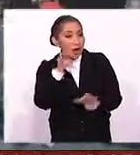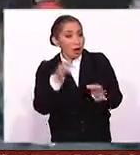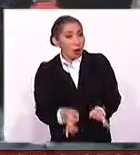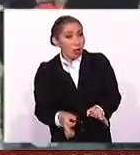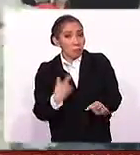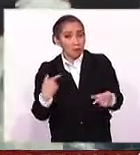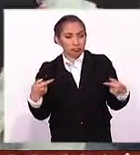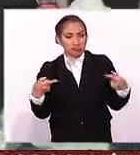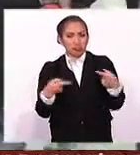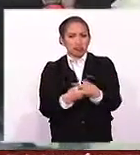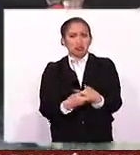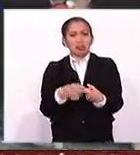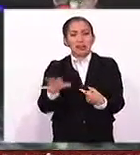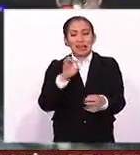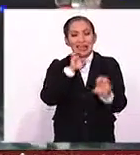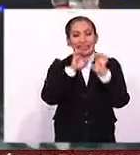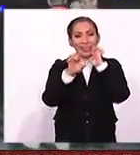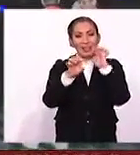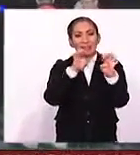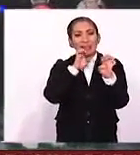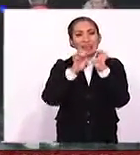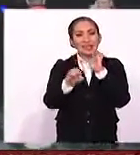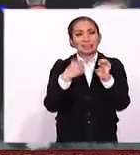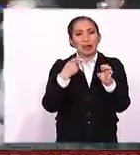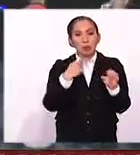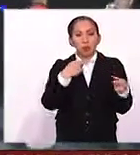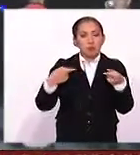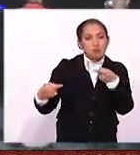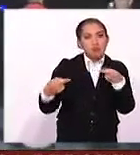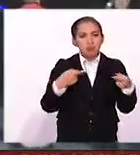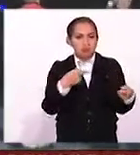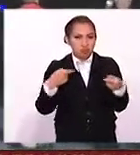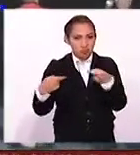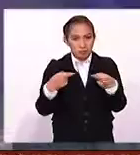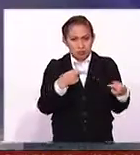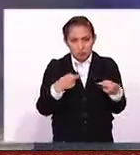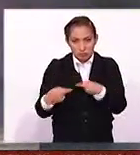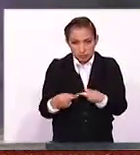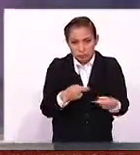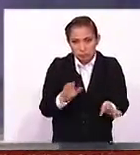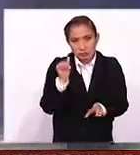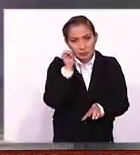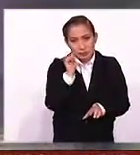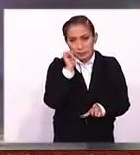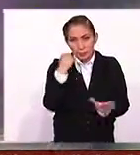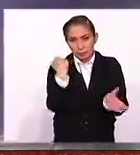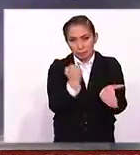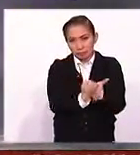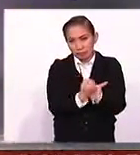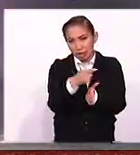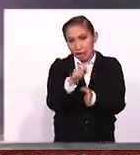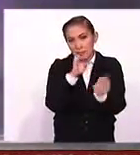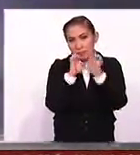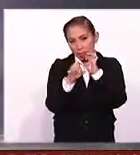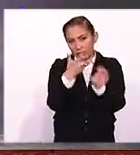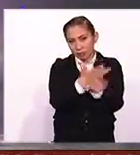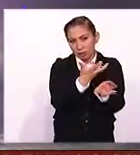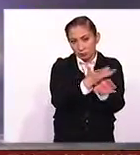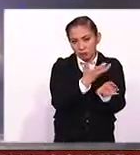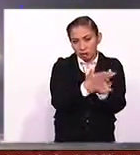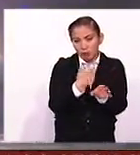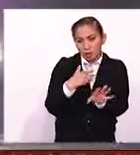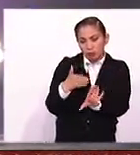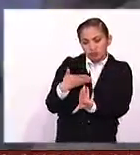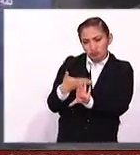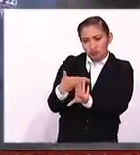contrapunto estas entrevistas adversariales, si me permites el término, que suelen ser la marca del periodismo en los Estados Unidos,